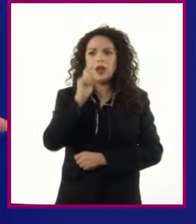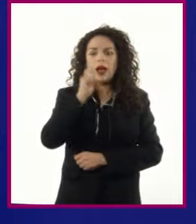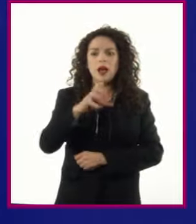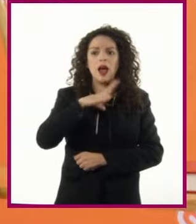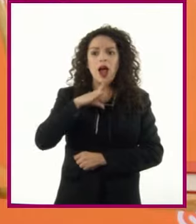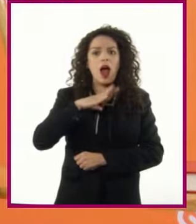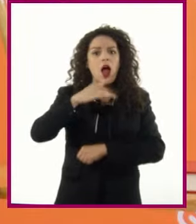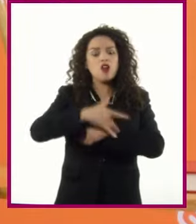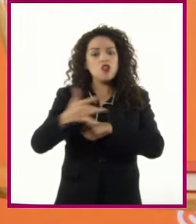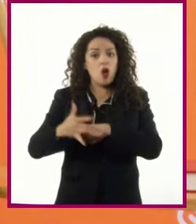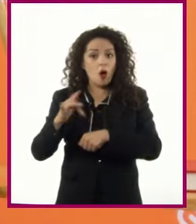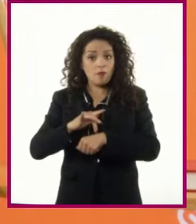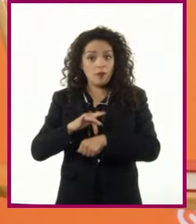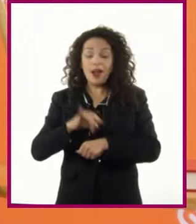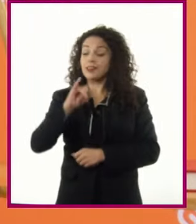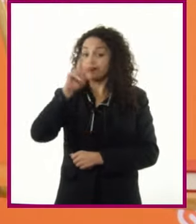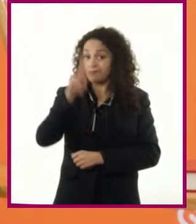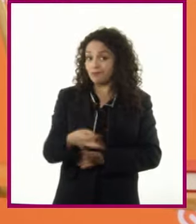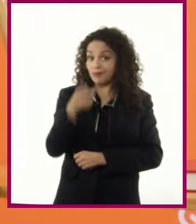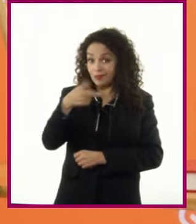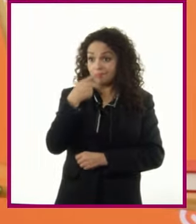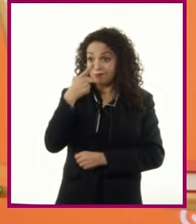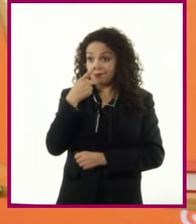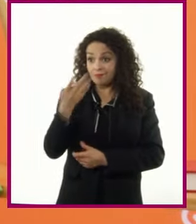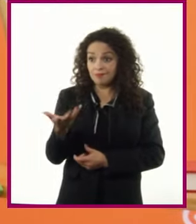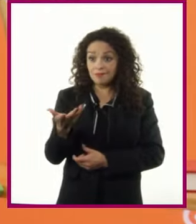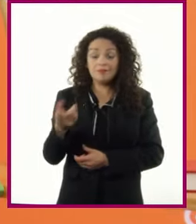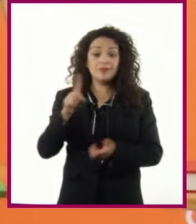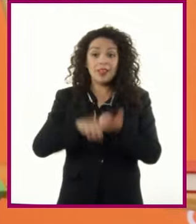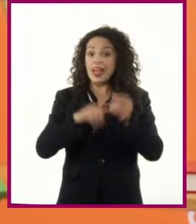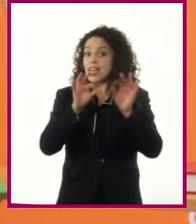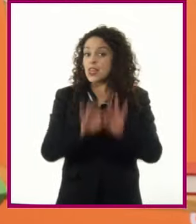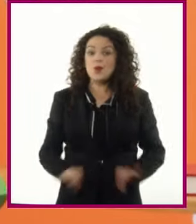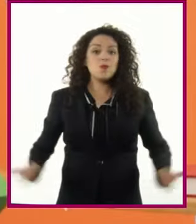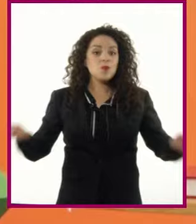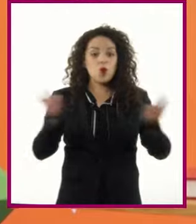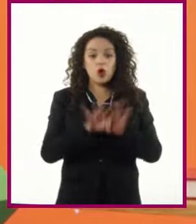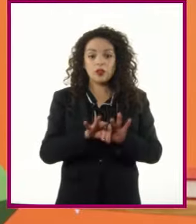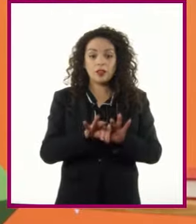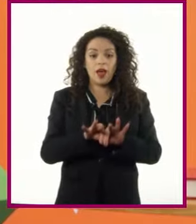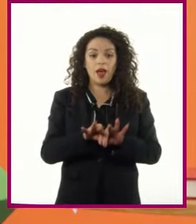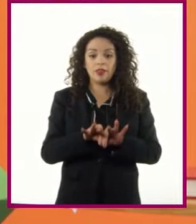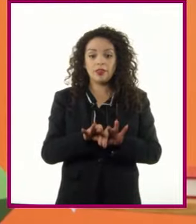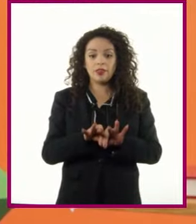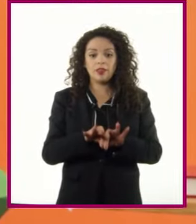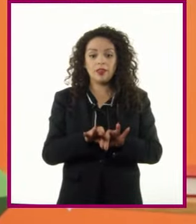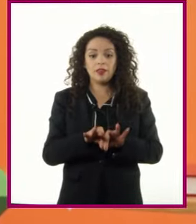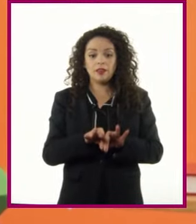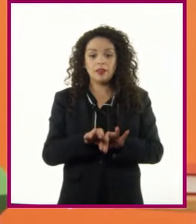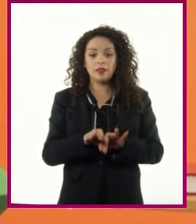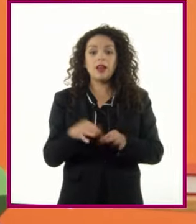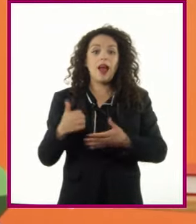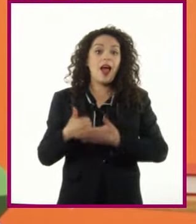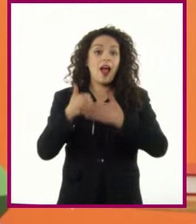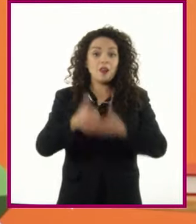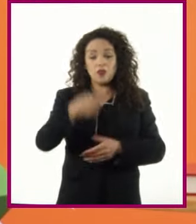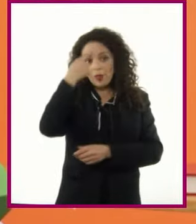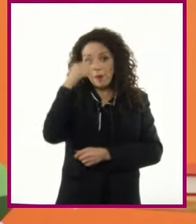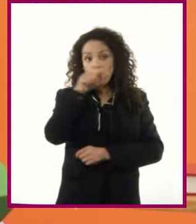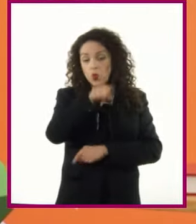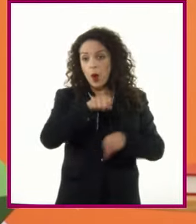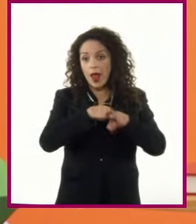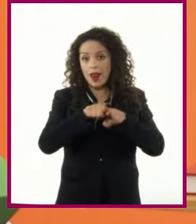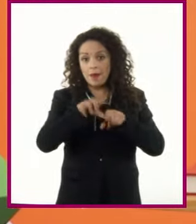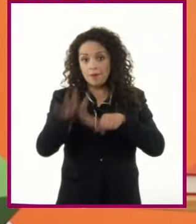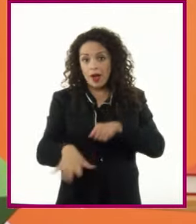Justo eso que mencionas es un factor importante Que podría ayudarle a tu hermana Para